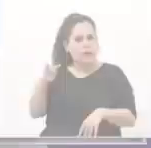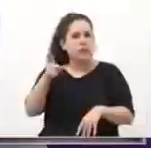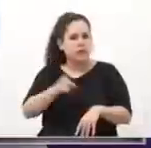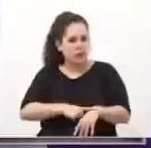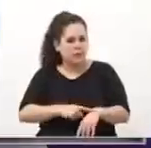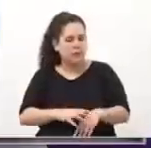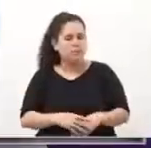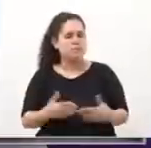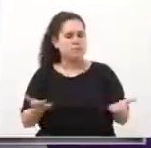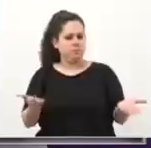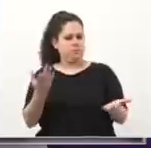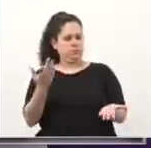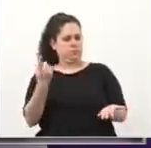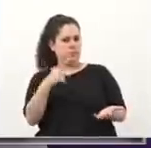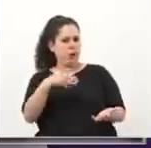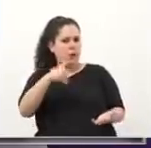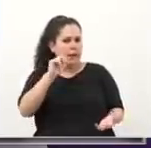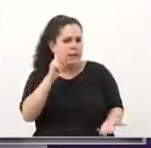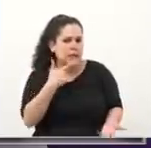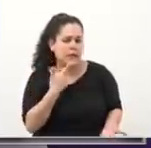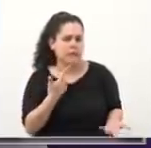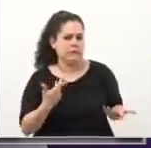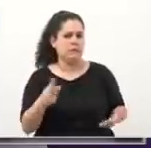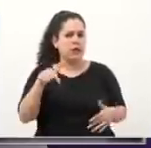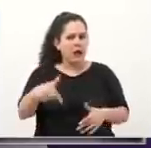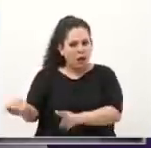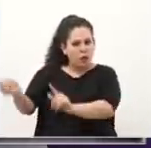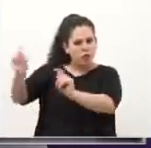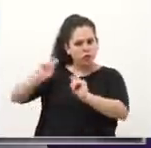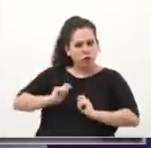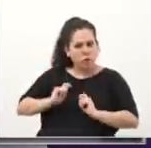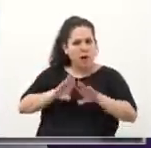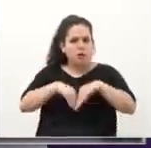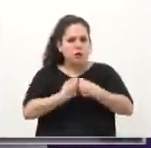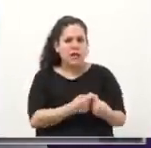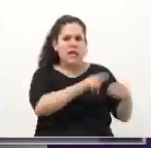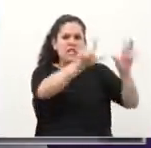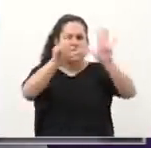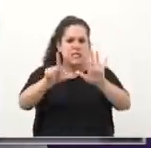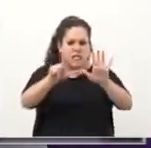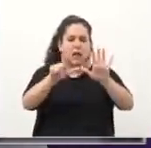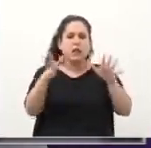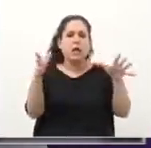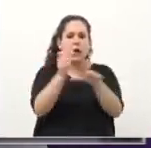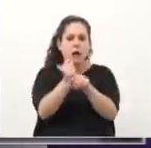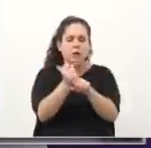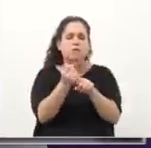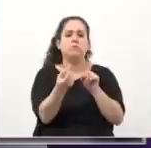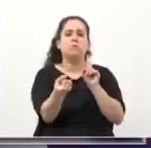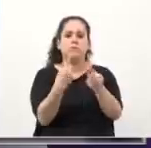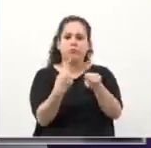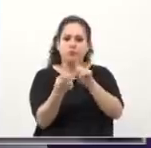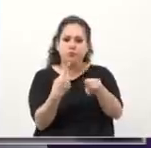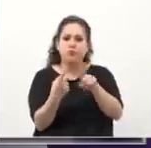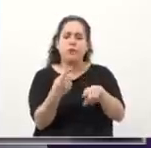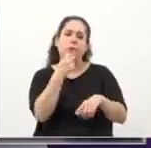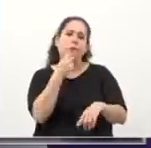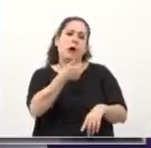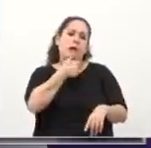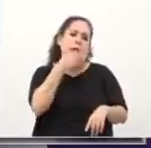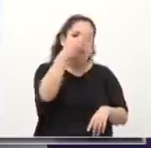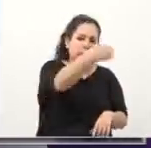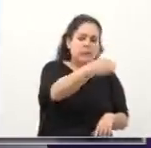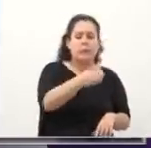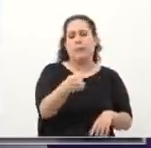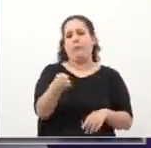tema? Pero, Matías, gracias a ese traspaso, hoy tenemos 7 líneas de metrobús interurbanas para vecinos que van y vienen a Quilmes, a Vicente